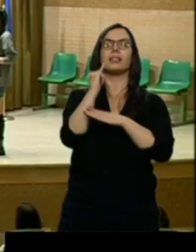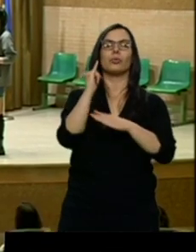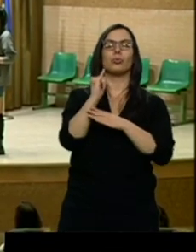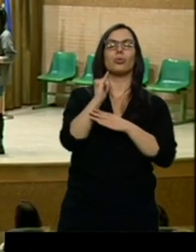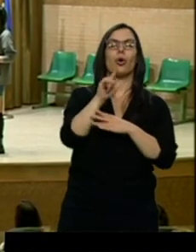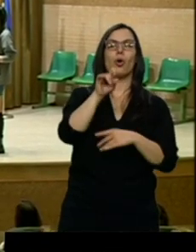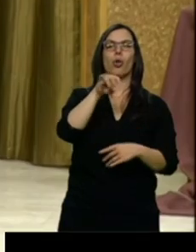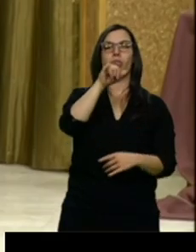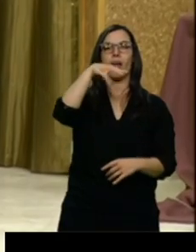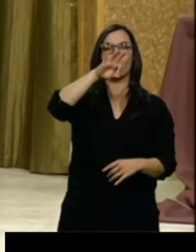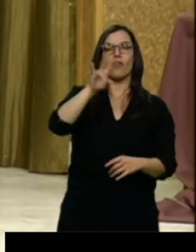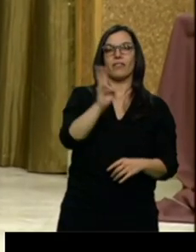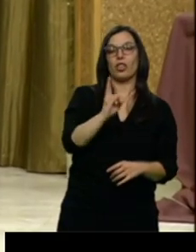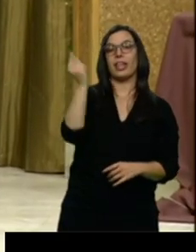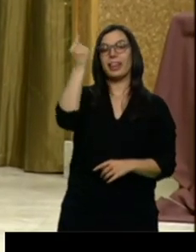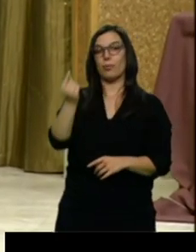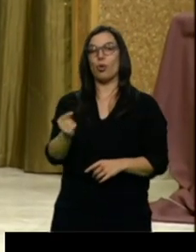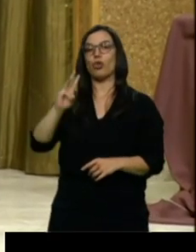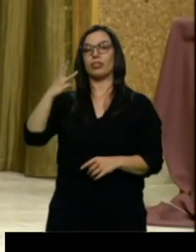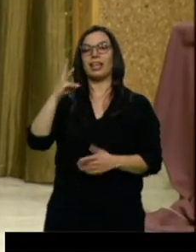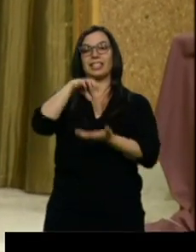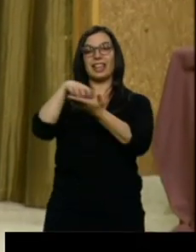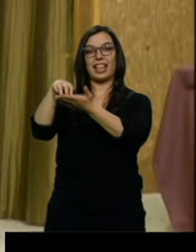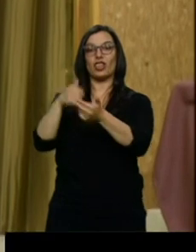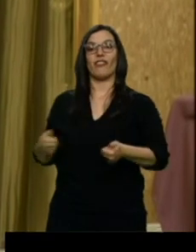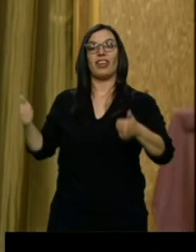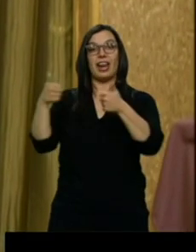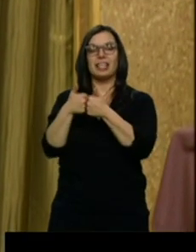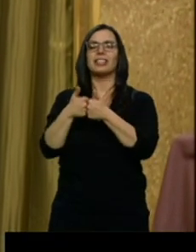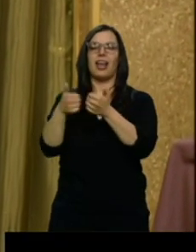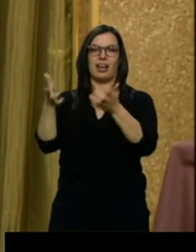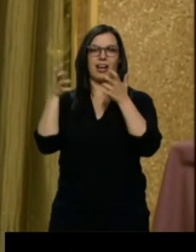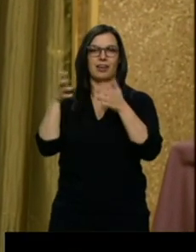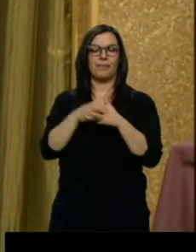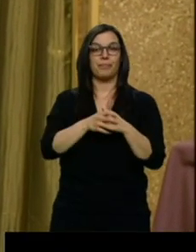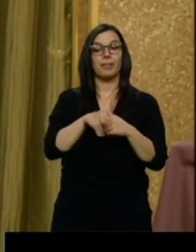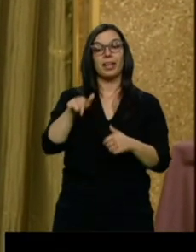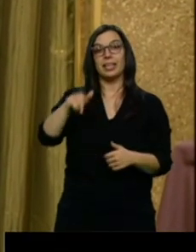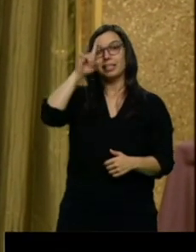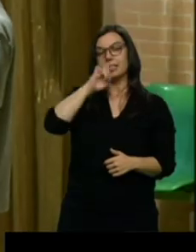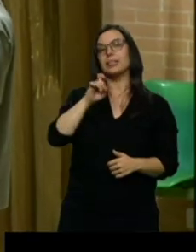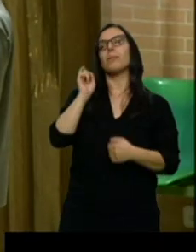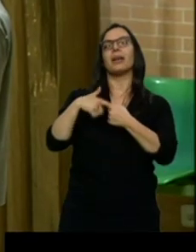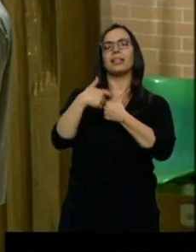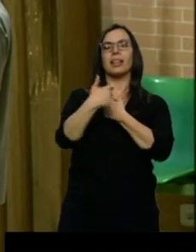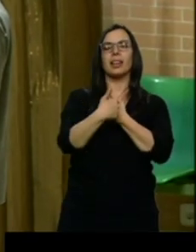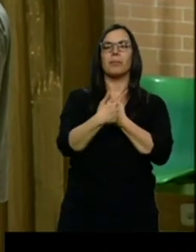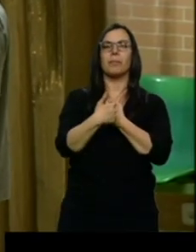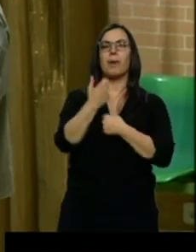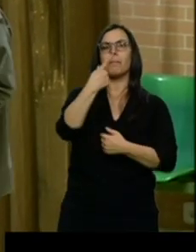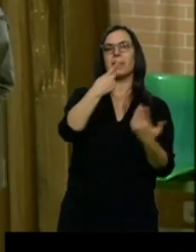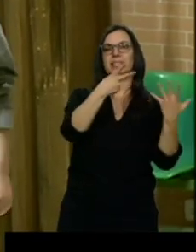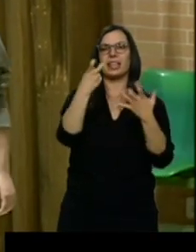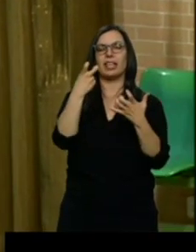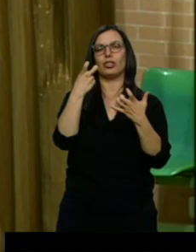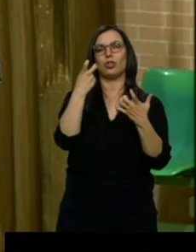En la de dibujo, los tres centros finalistas han conseguido el galardón. En esta edición han participado cerca de 1.700 estudiantes de